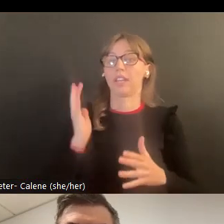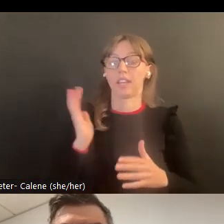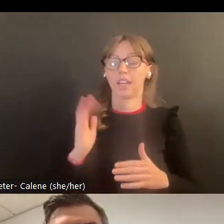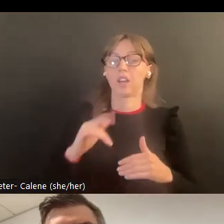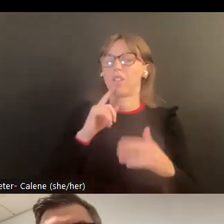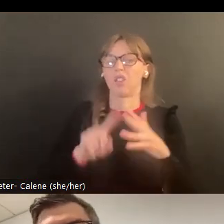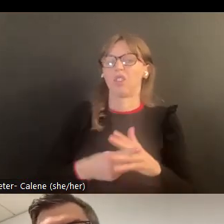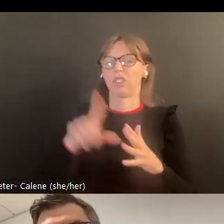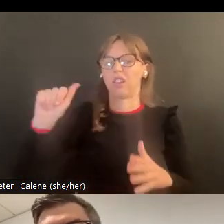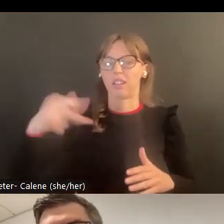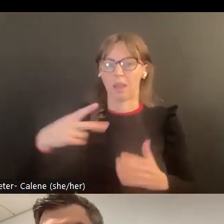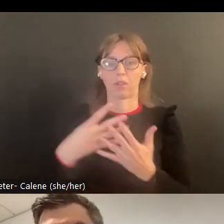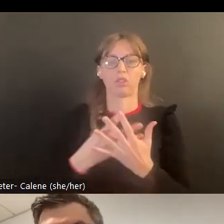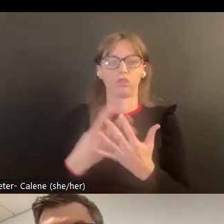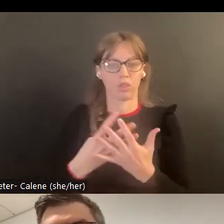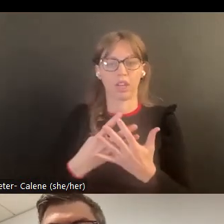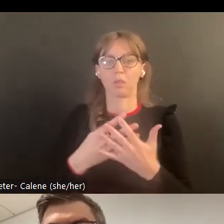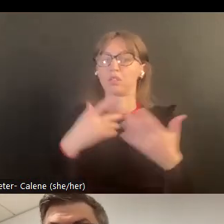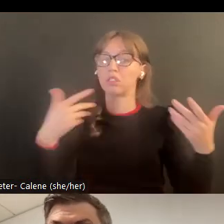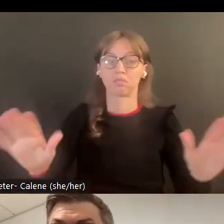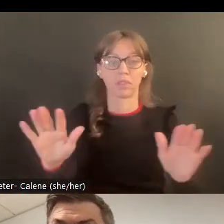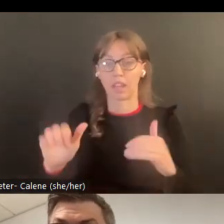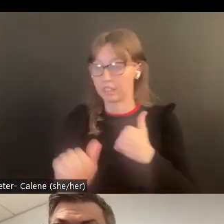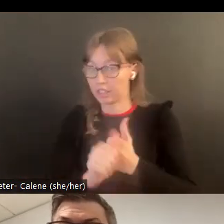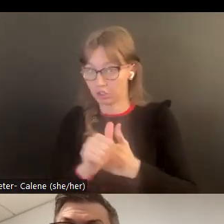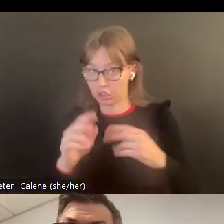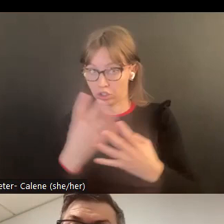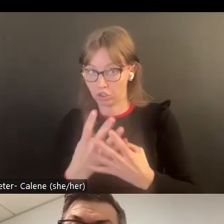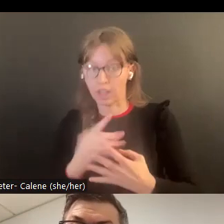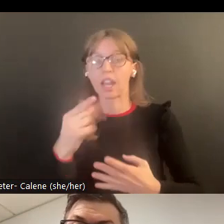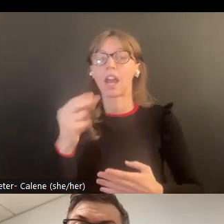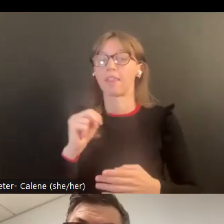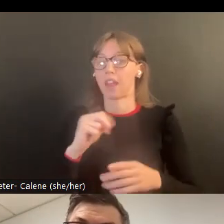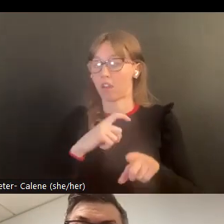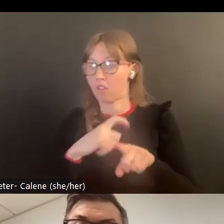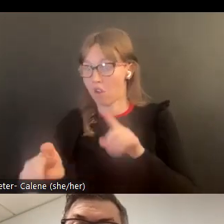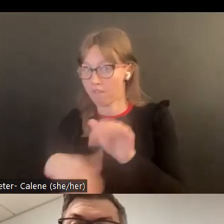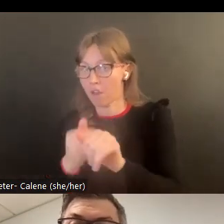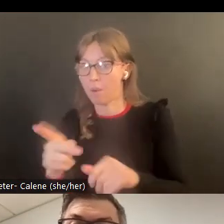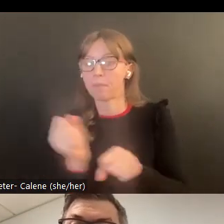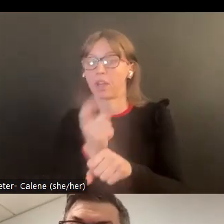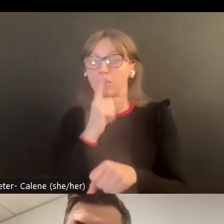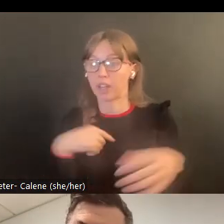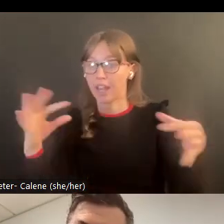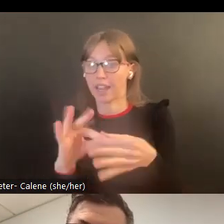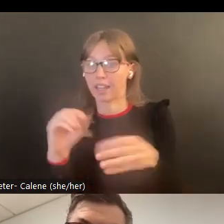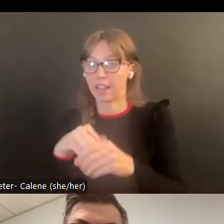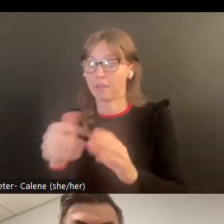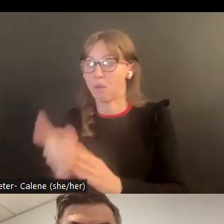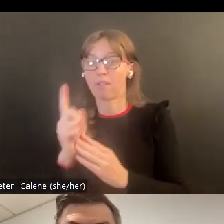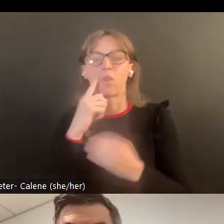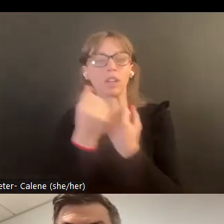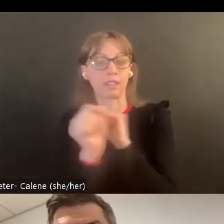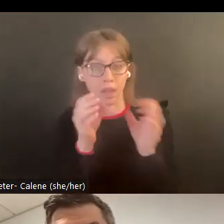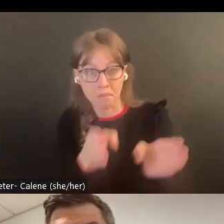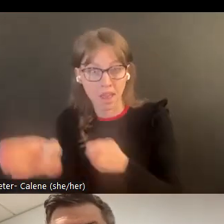Es lo que es donde en sí este se pudiera desarrollar y dar dos